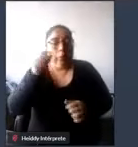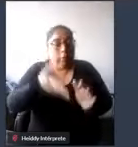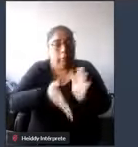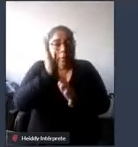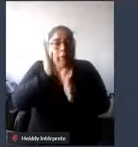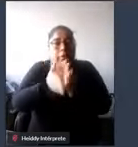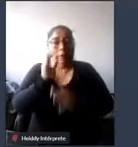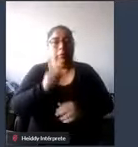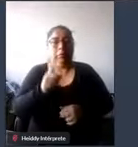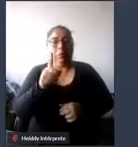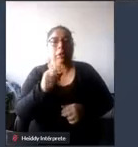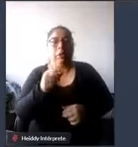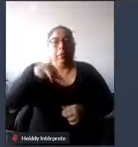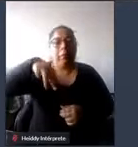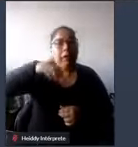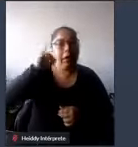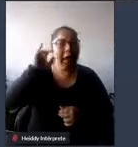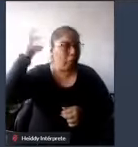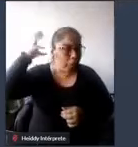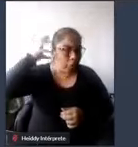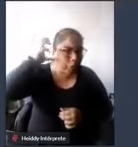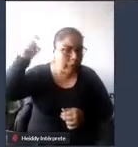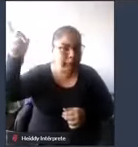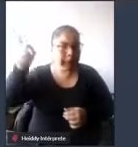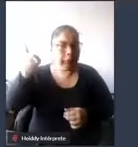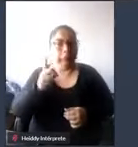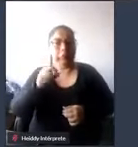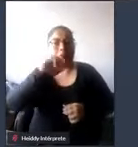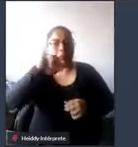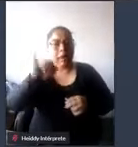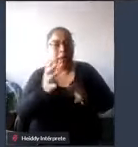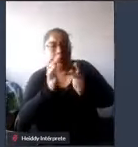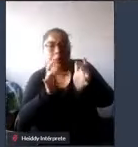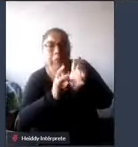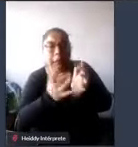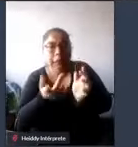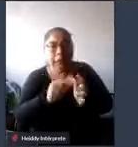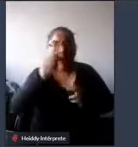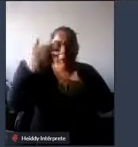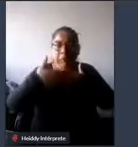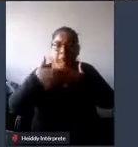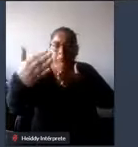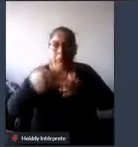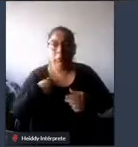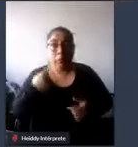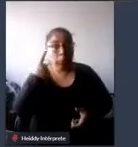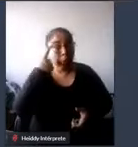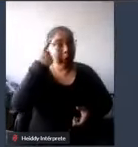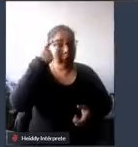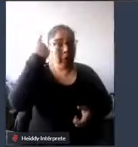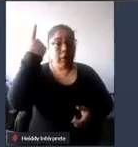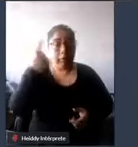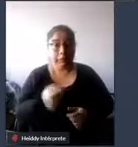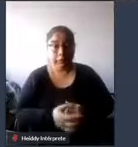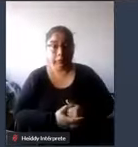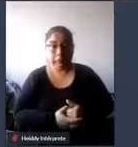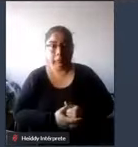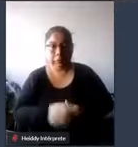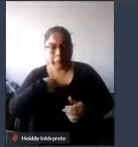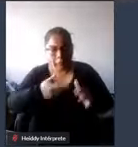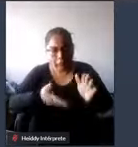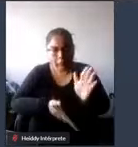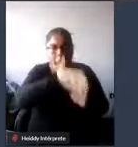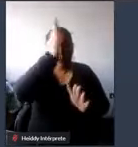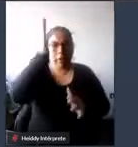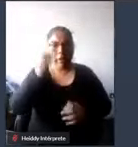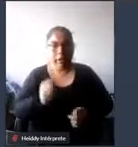de San Vicidro a Miraflores, puedo ir a Jesús María. Un día me lancé y me fui